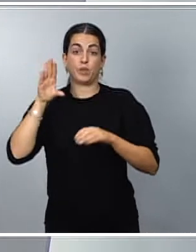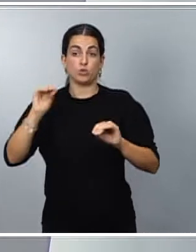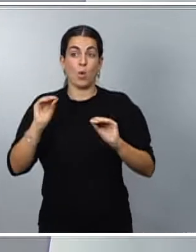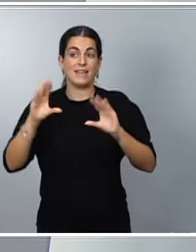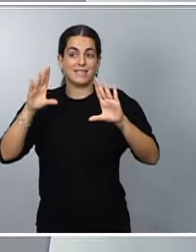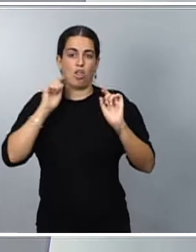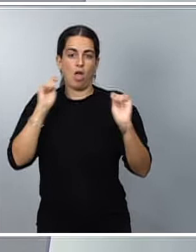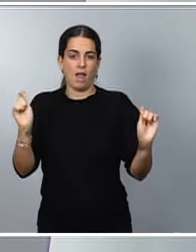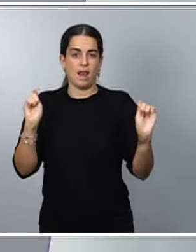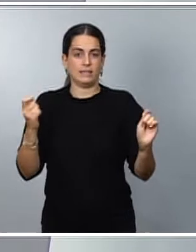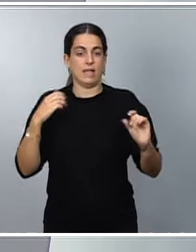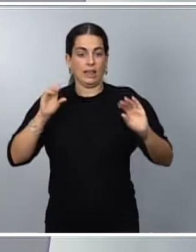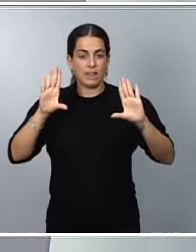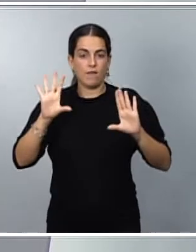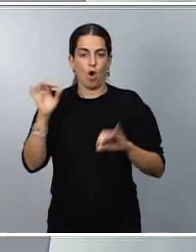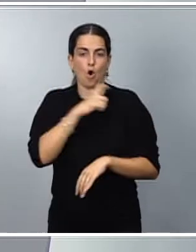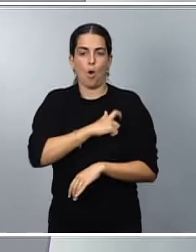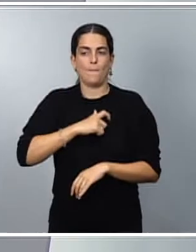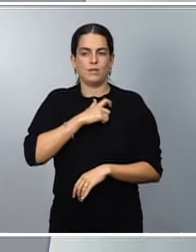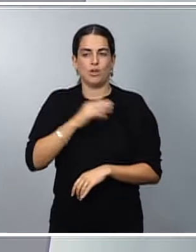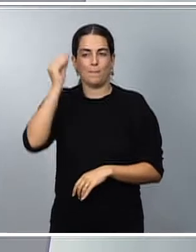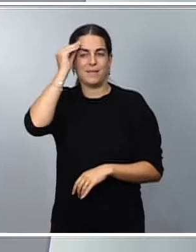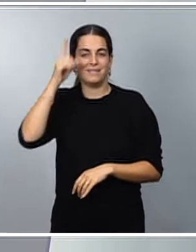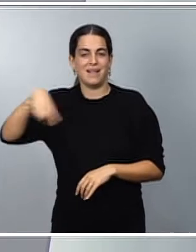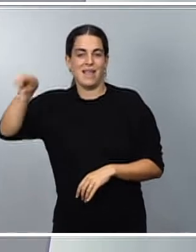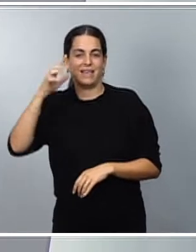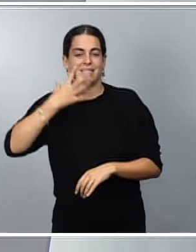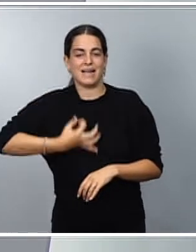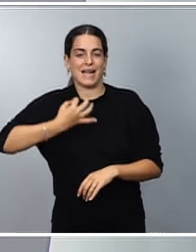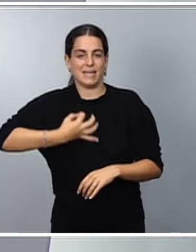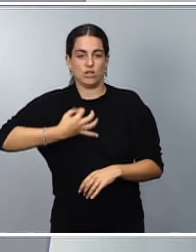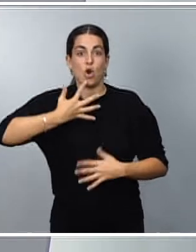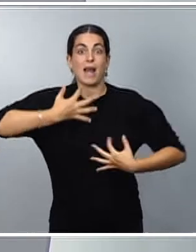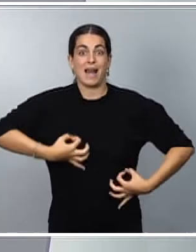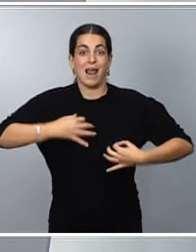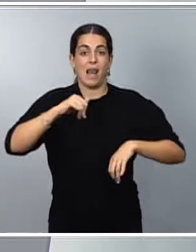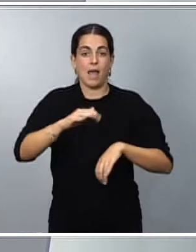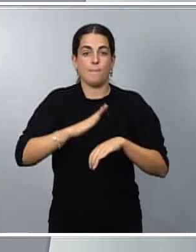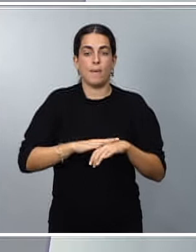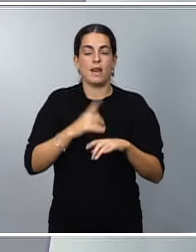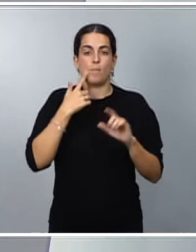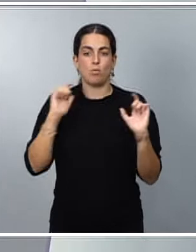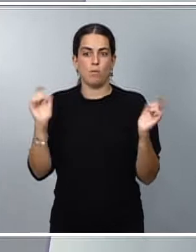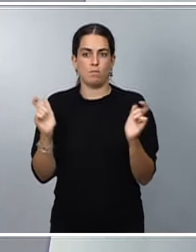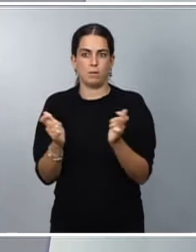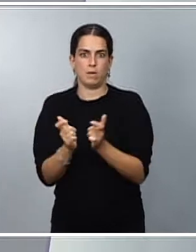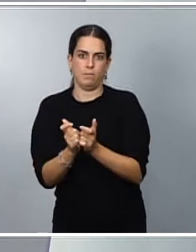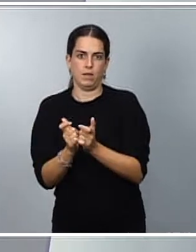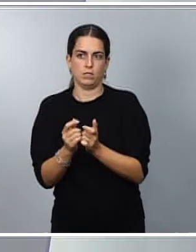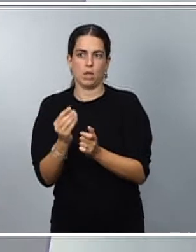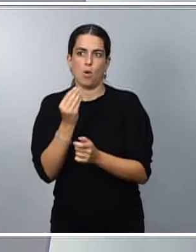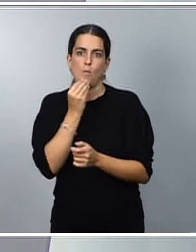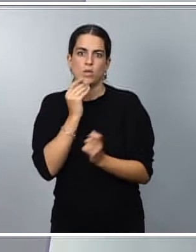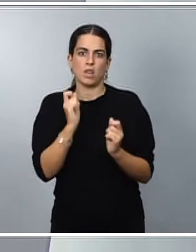comisión entienda que hay un riesgo real de desabastecimiento serio, pasan a ser medidas obligatorias,